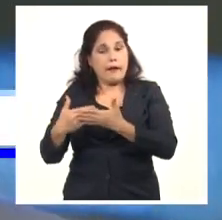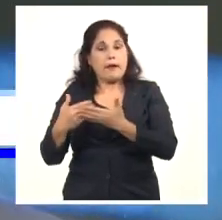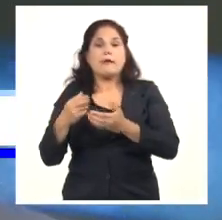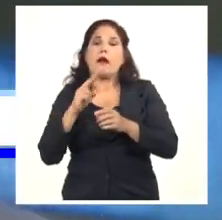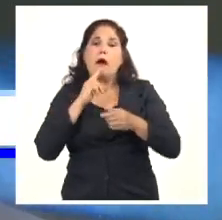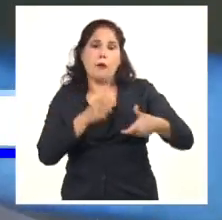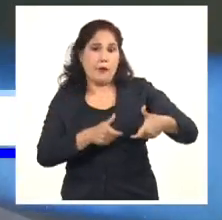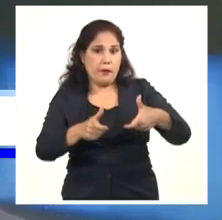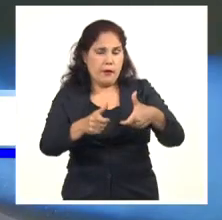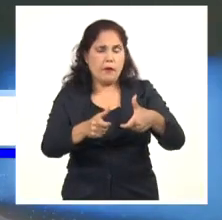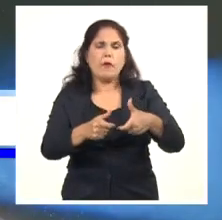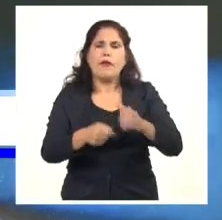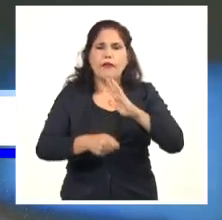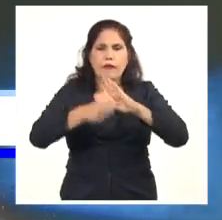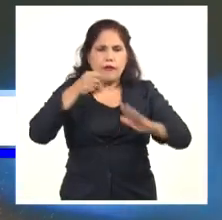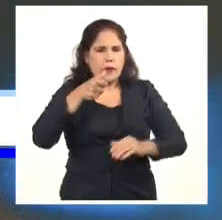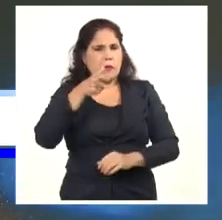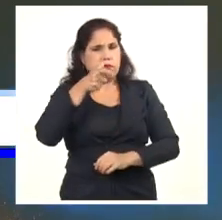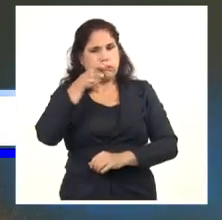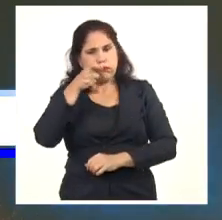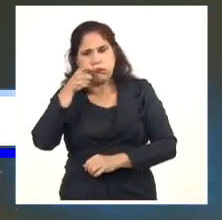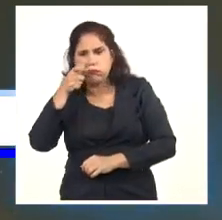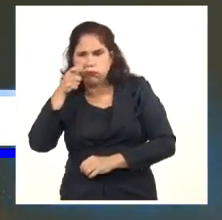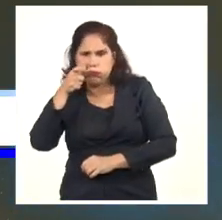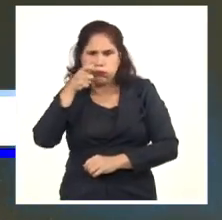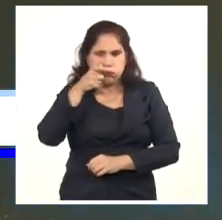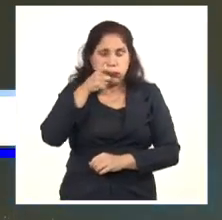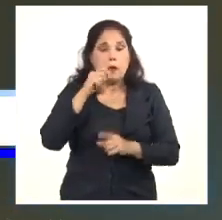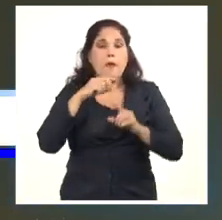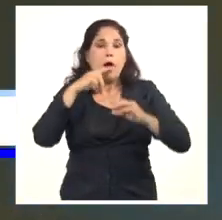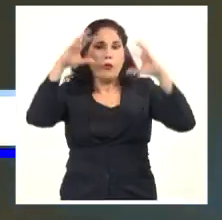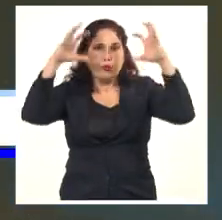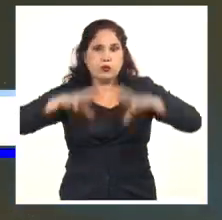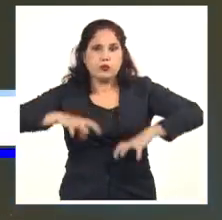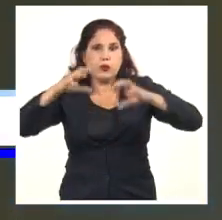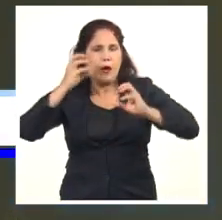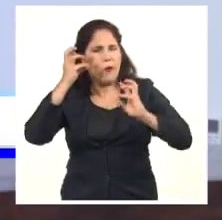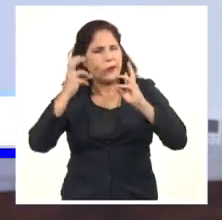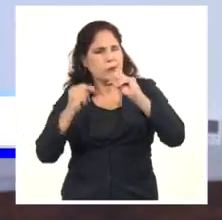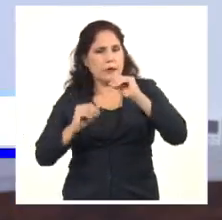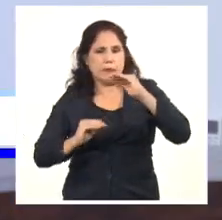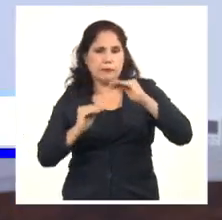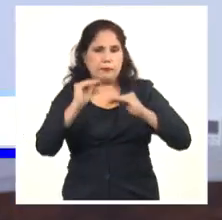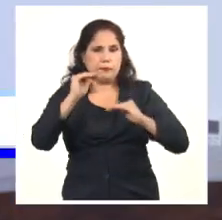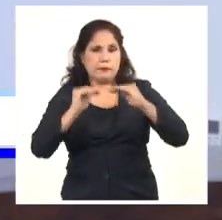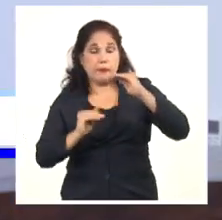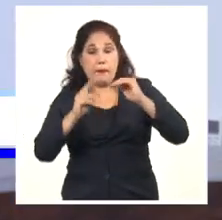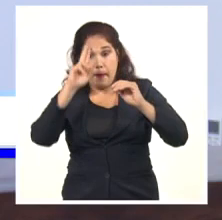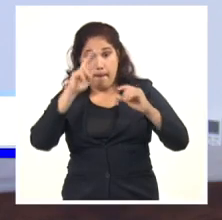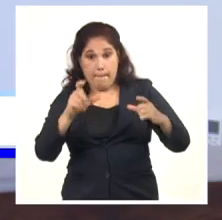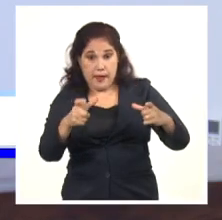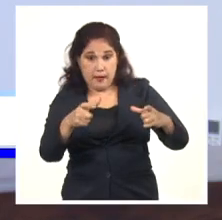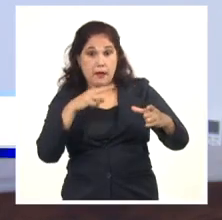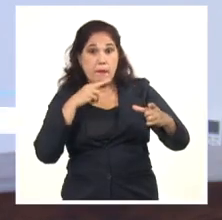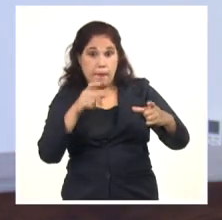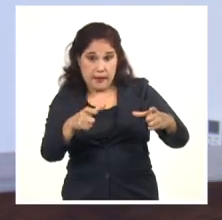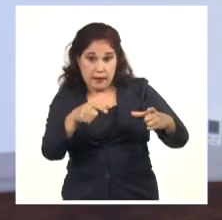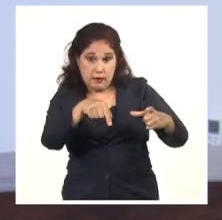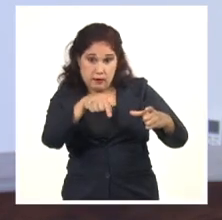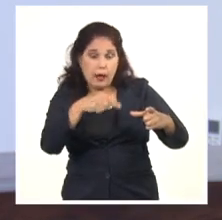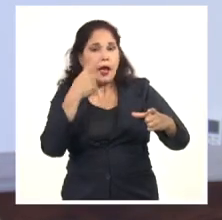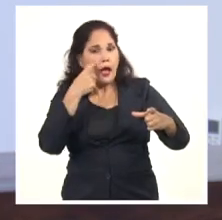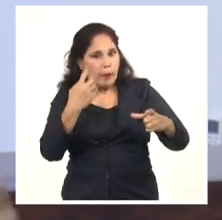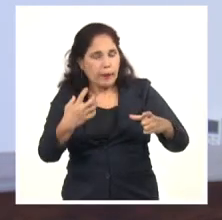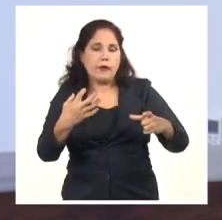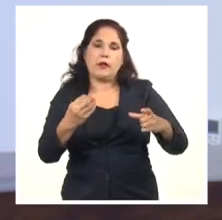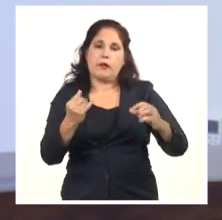mantienen permanente vigilancia al tema hidrometeorológico. Las presas tienen un volumen que hoy es necesario esta